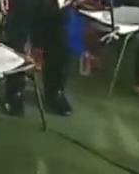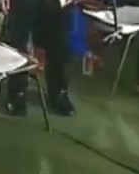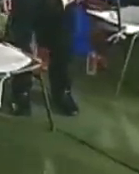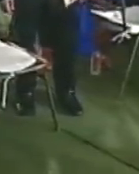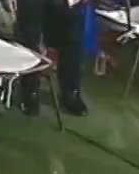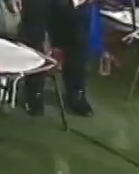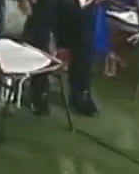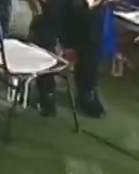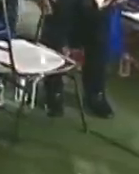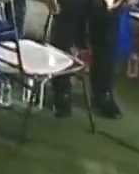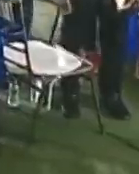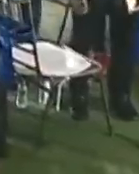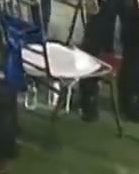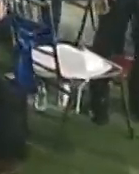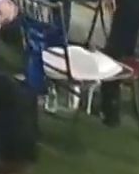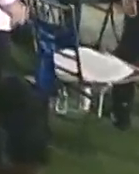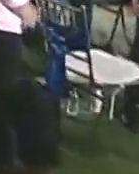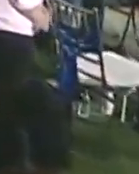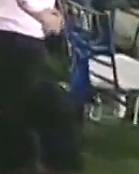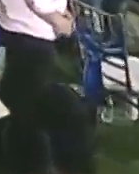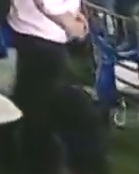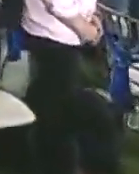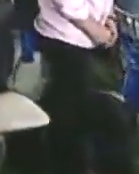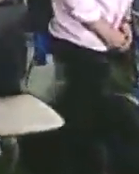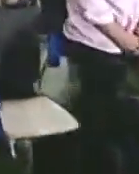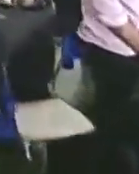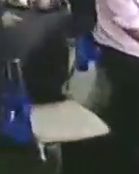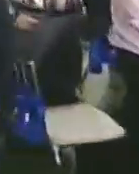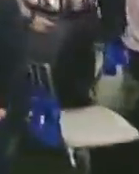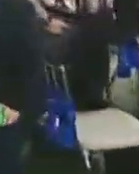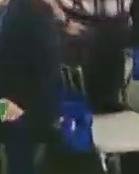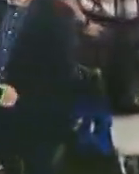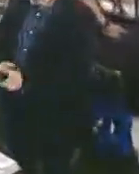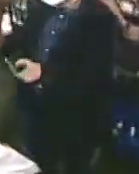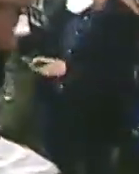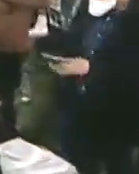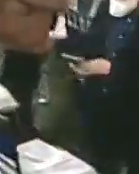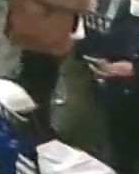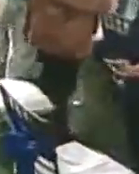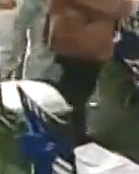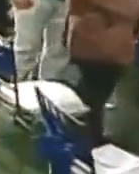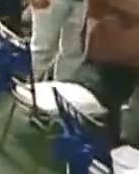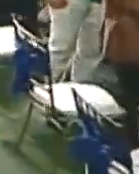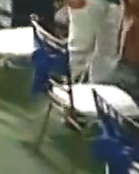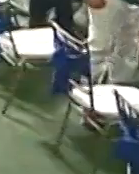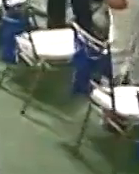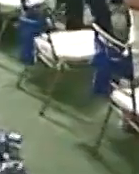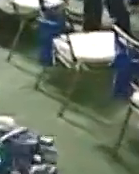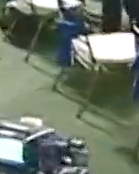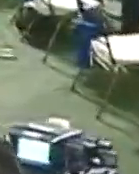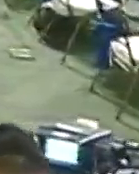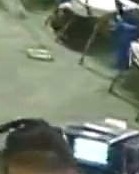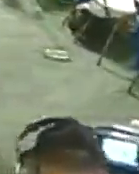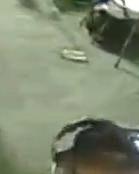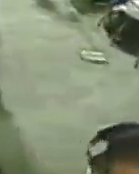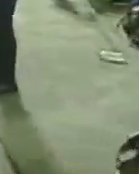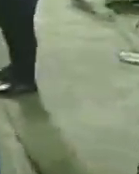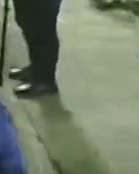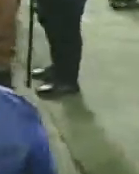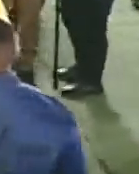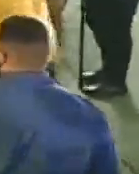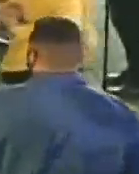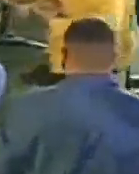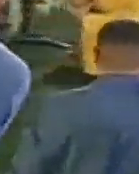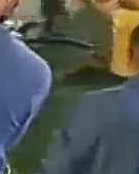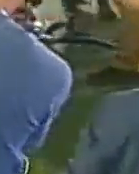participación, de científicos, del poder popular, vemos el ambiente, esta hora, en la casona, cultural,